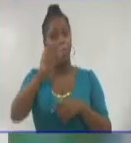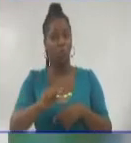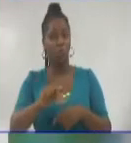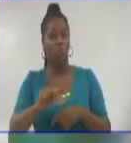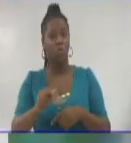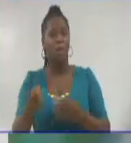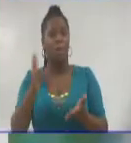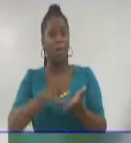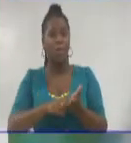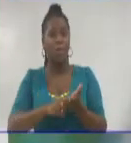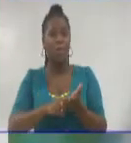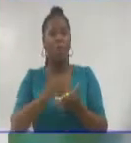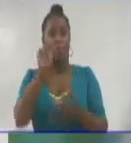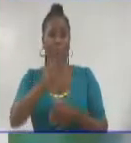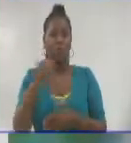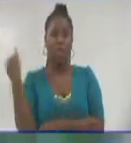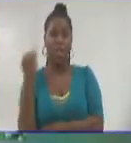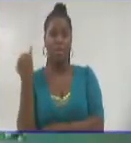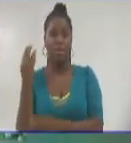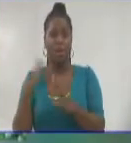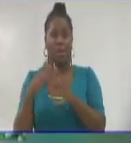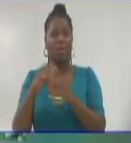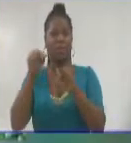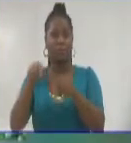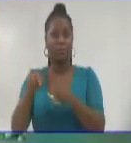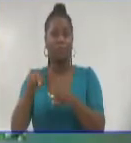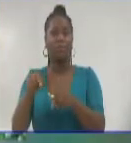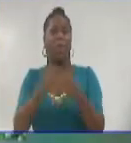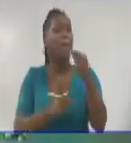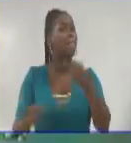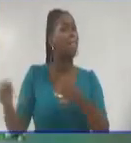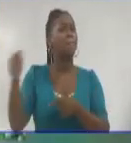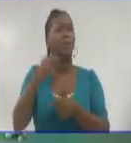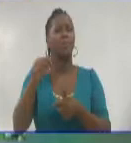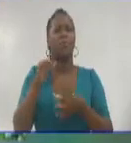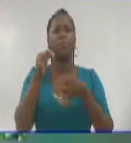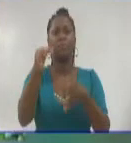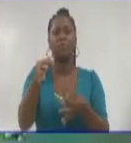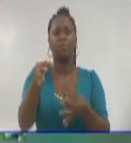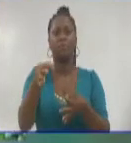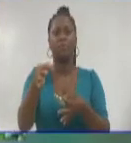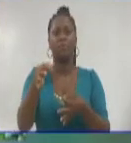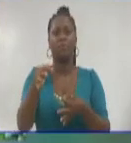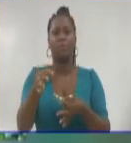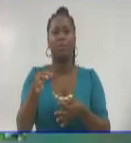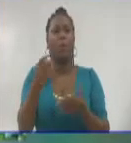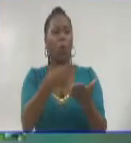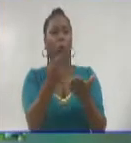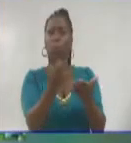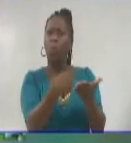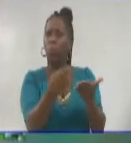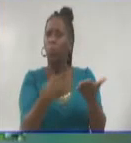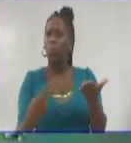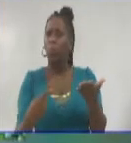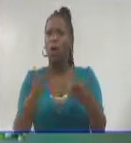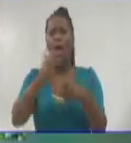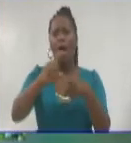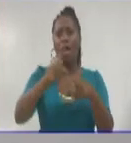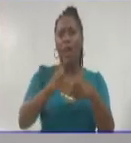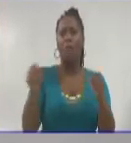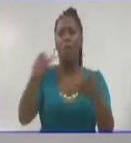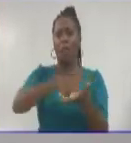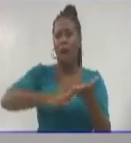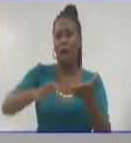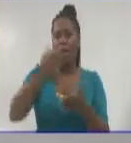aimiense Eduardo Enrique Núñez Pérez mereció el principal galardón por la obra hecha en acrílico sobre lienzo desde el monte haciendo patria.